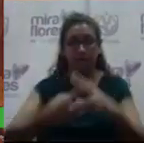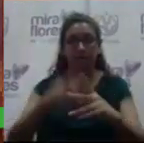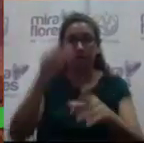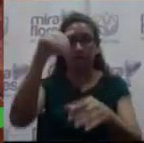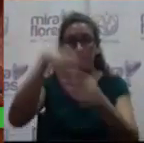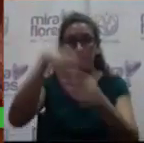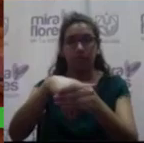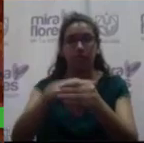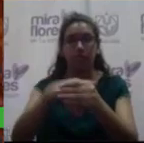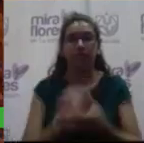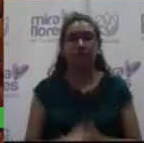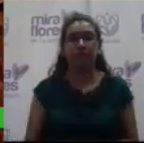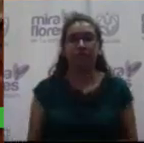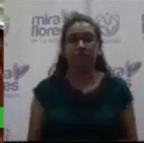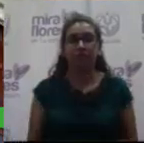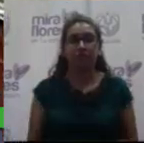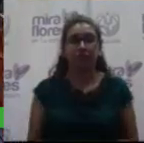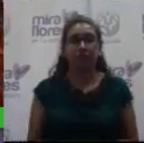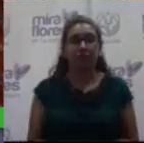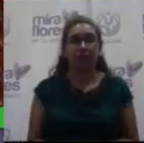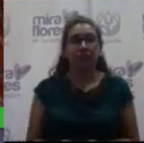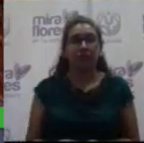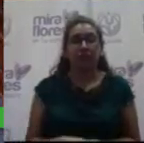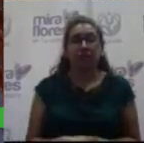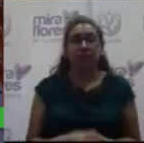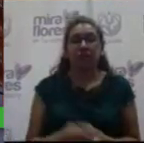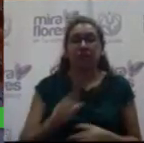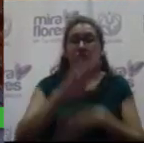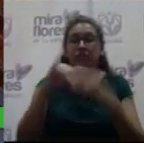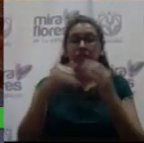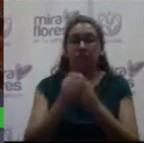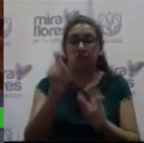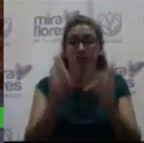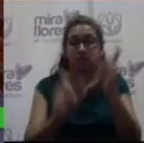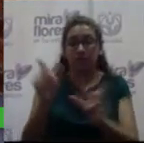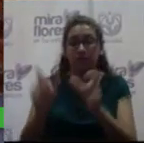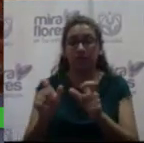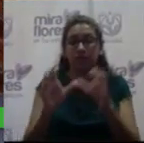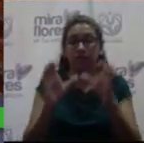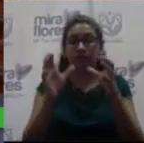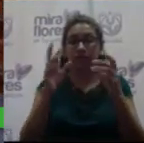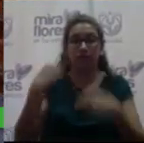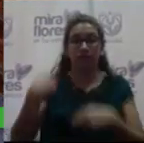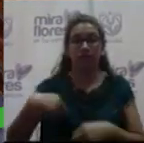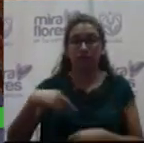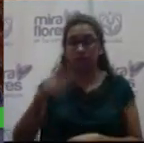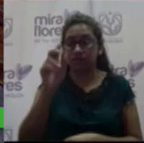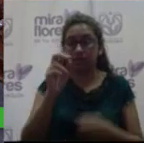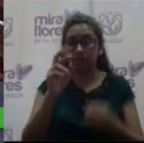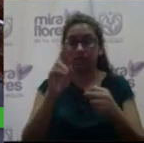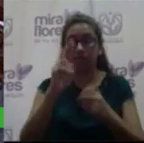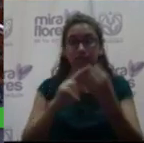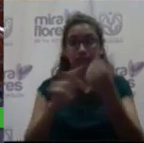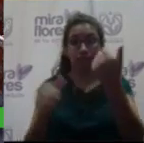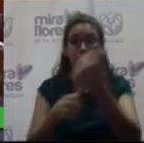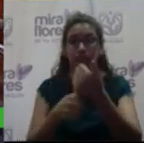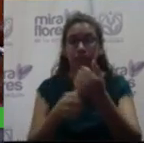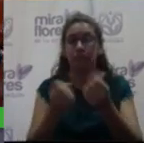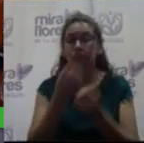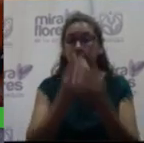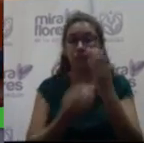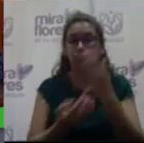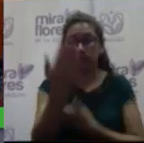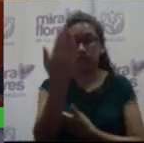voto. Adelante, señor Tuesta. Señor alcalde, señores regidores, señores miembros del Consejo de Coordinación Local Distrital, tengan ustedes muy buenos días.